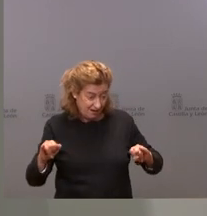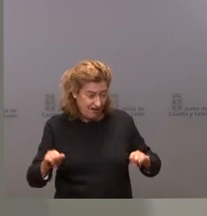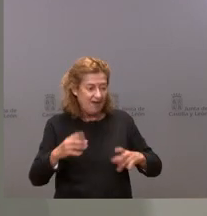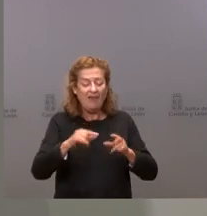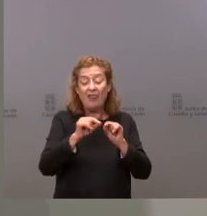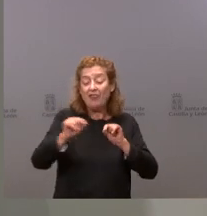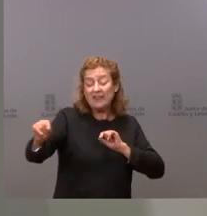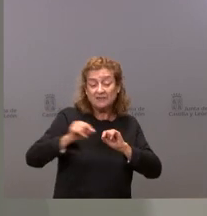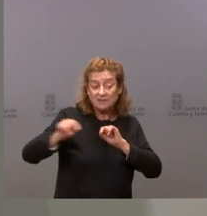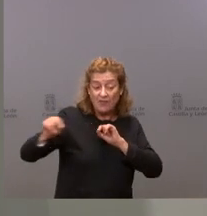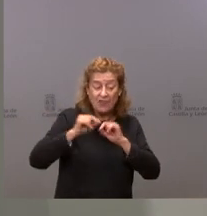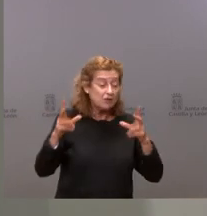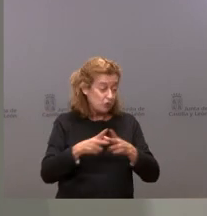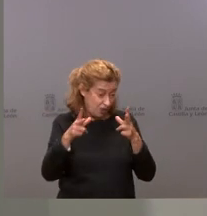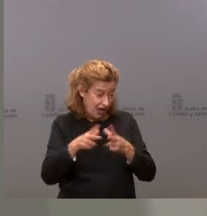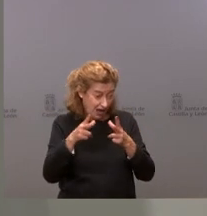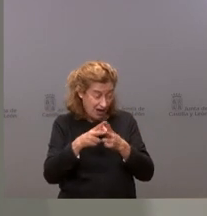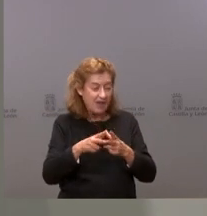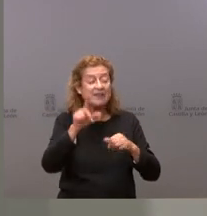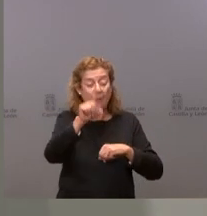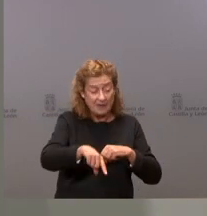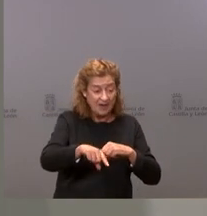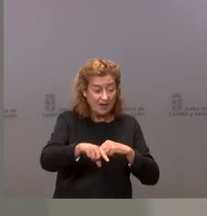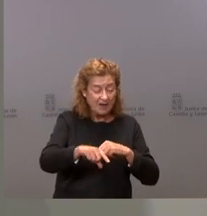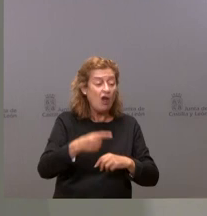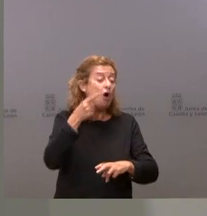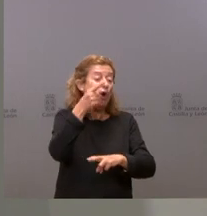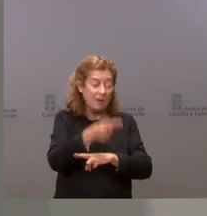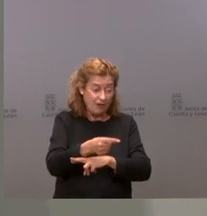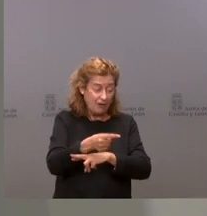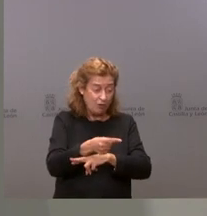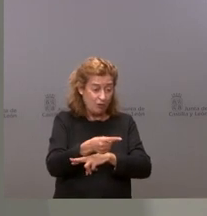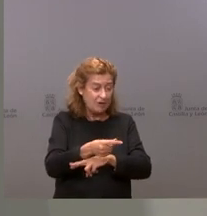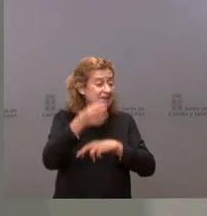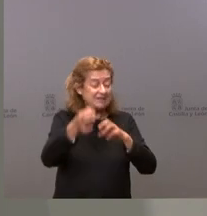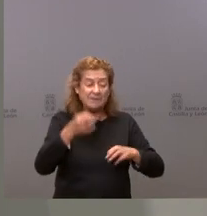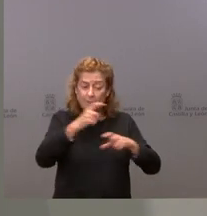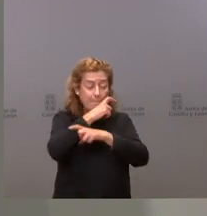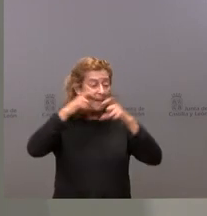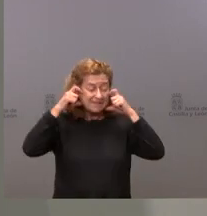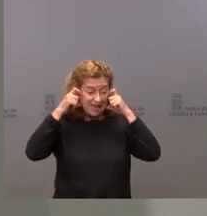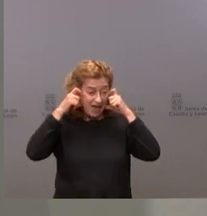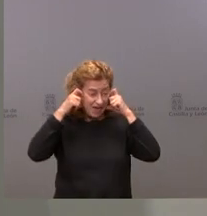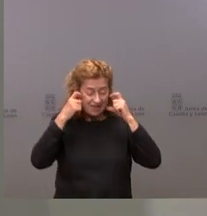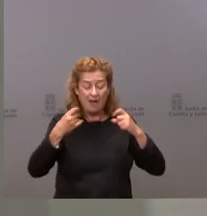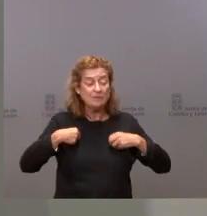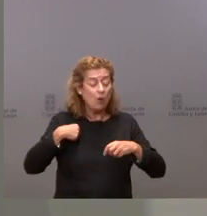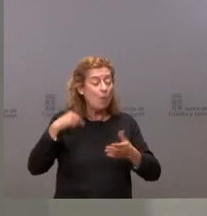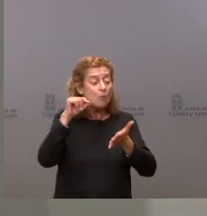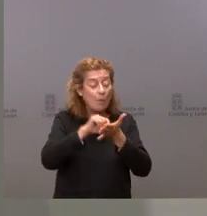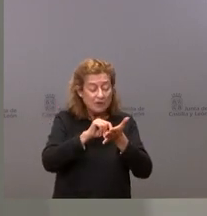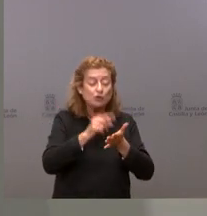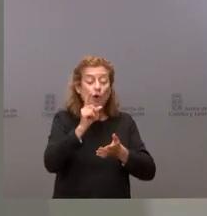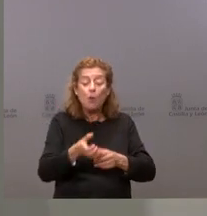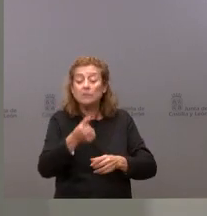distancia social como de la obligación de tener mascarillas al momento del consumo y por